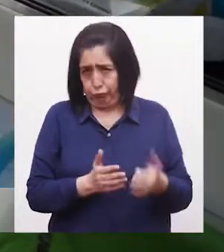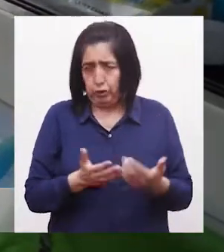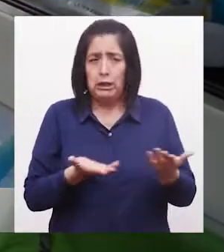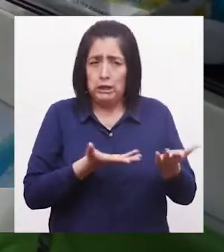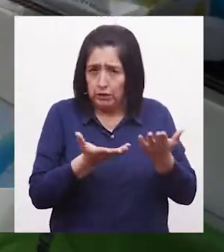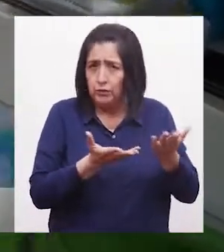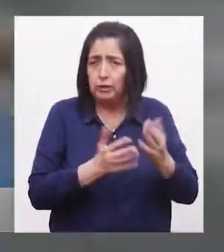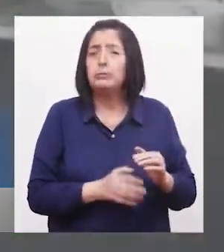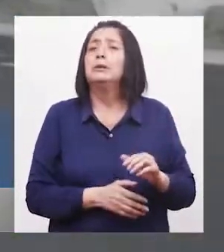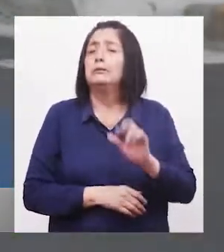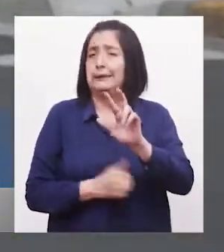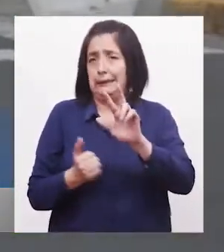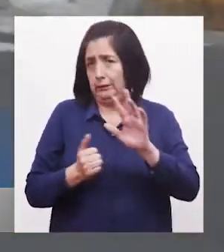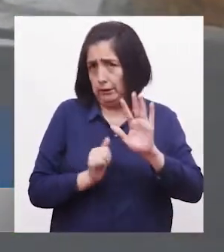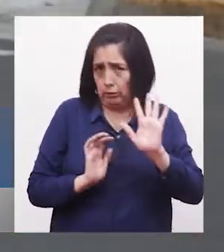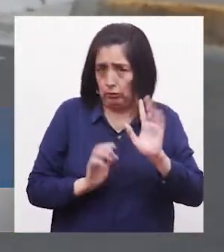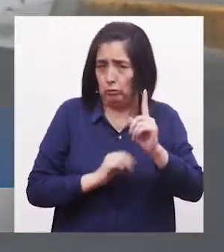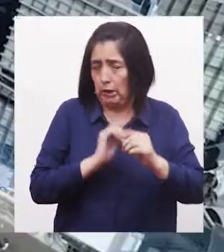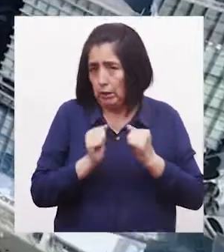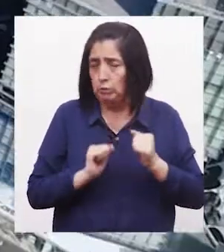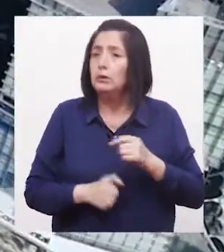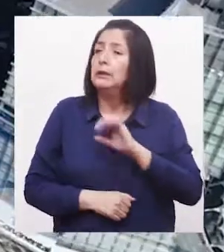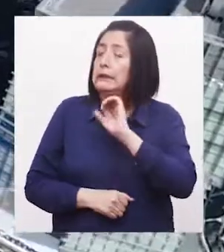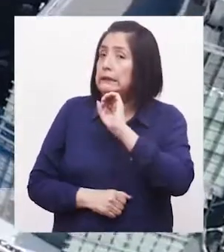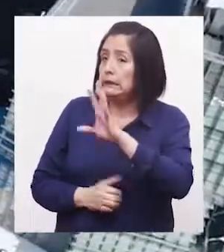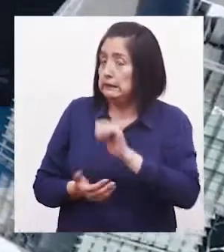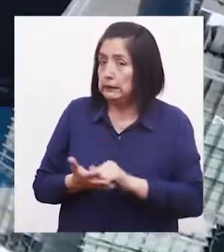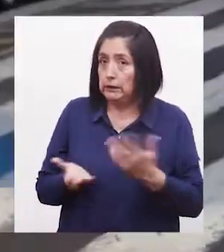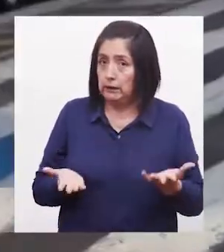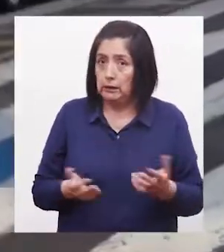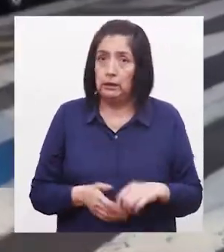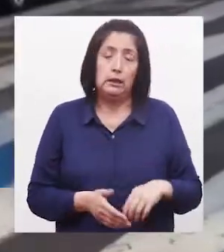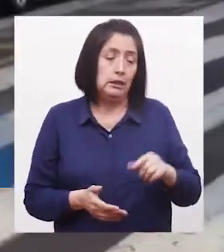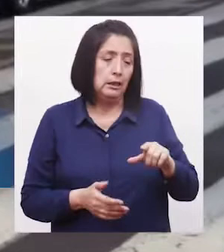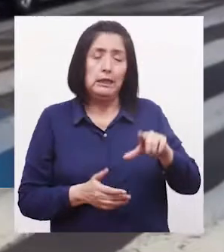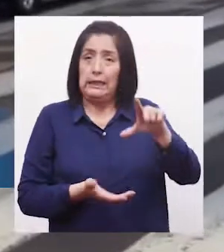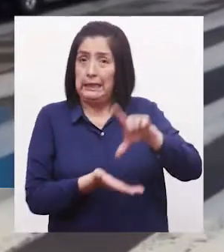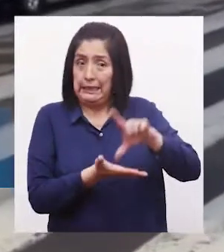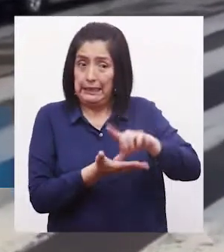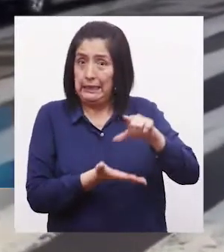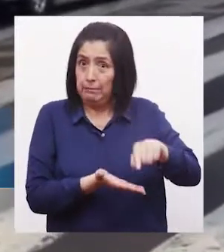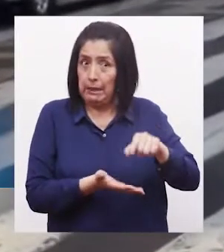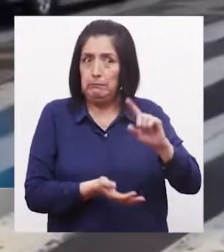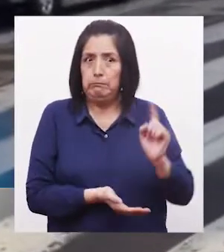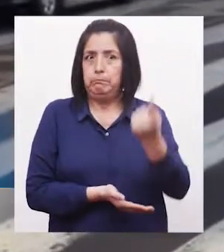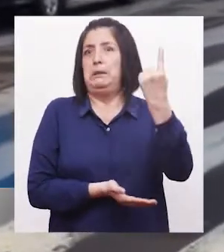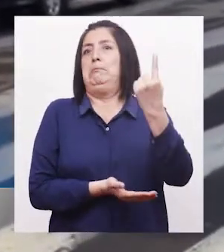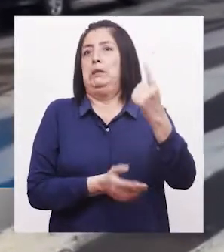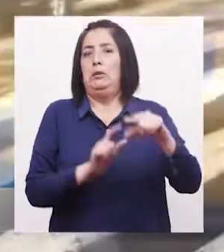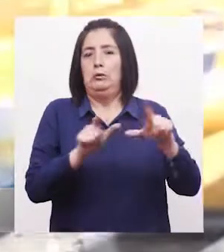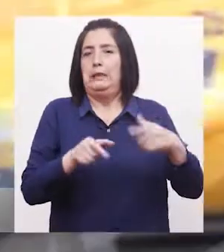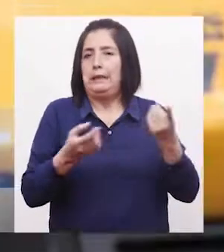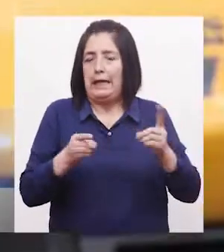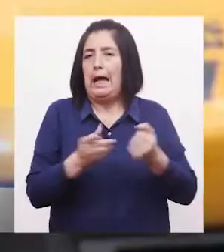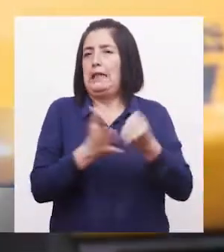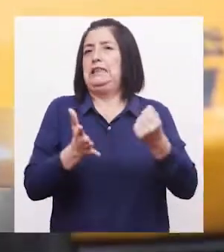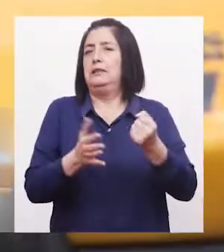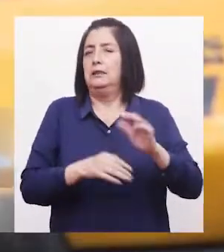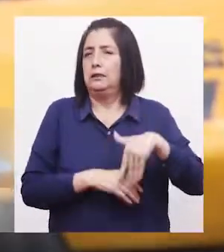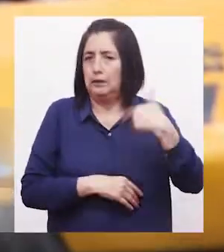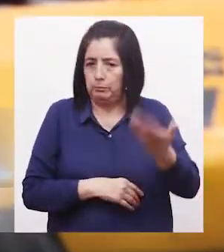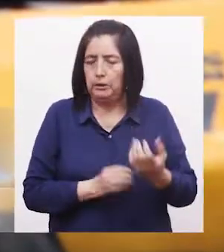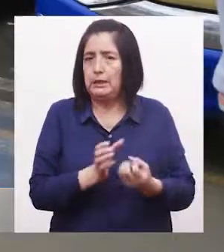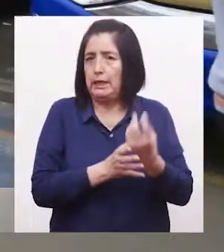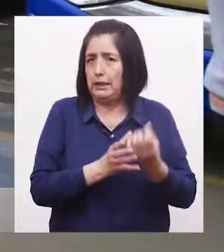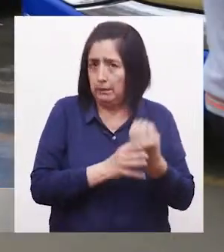días al año Cabe mencionar que el departamento de Lima Ocupa el primer lugar de accidentes registrados Le sigue la ciudad